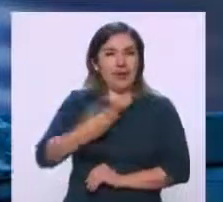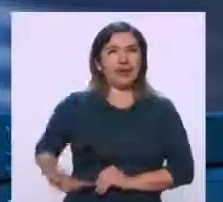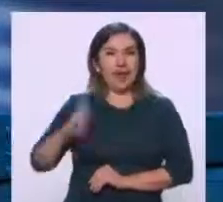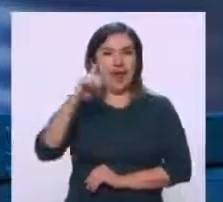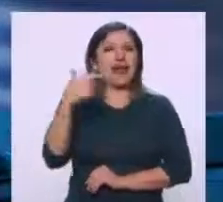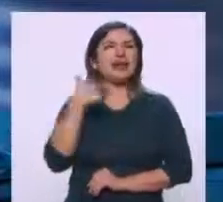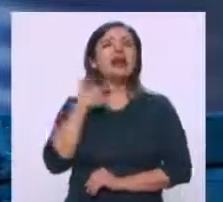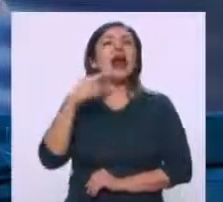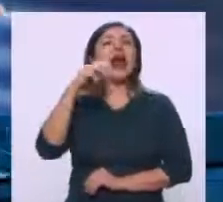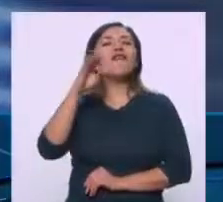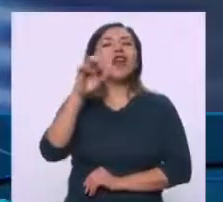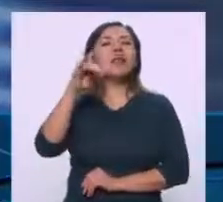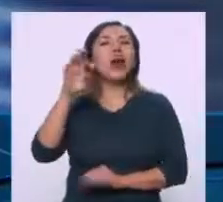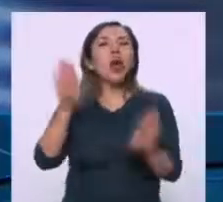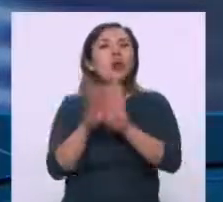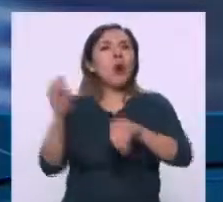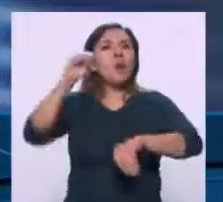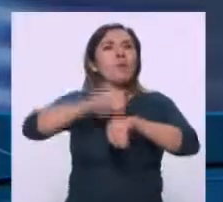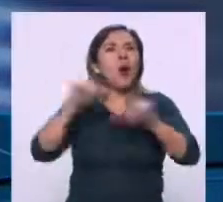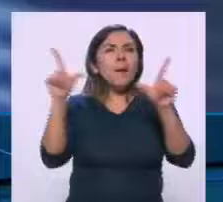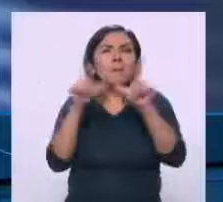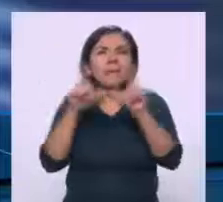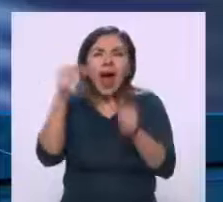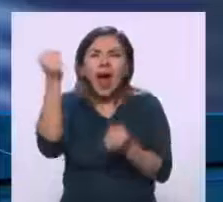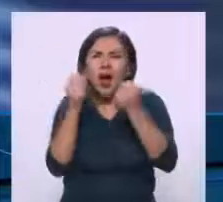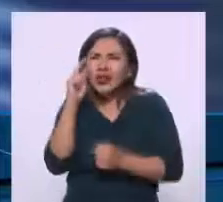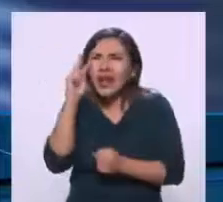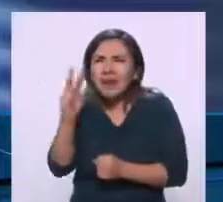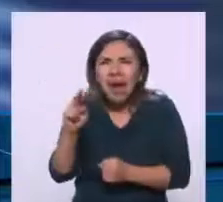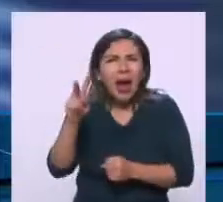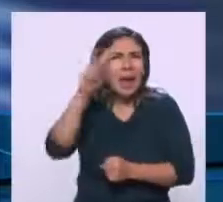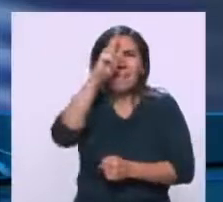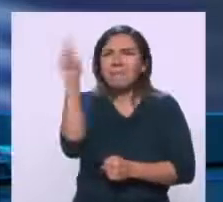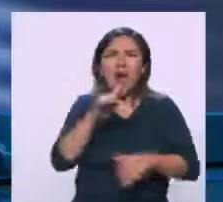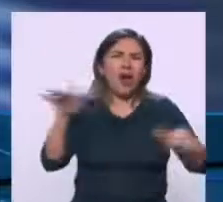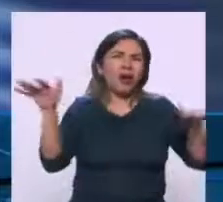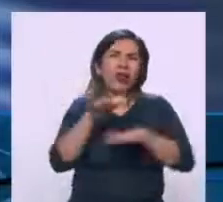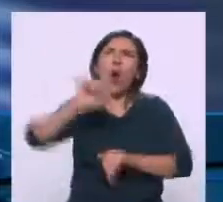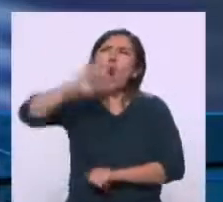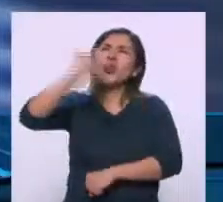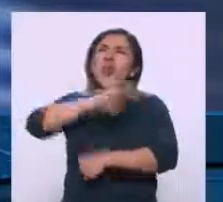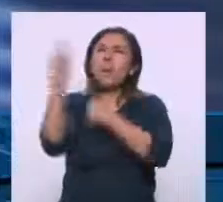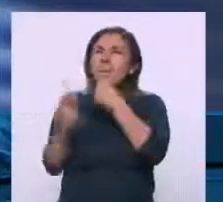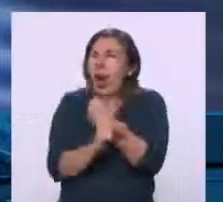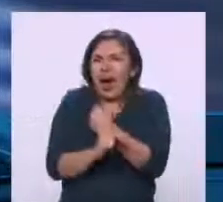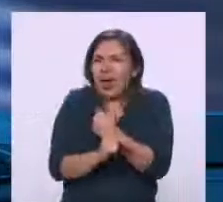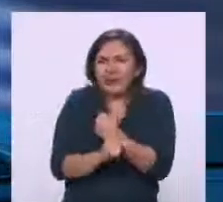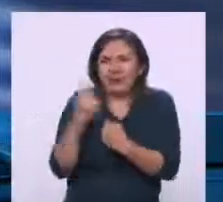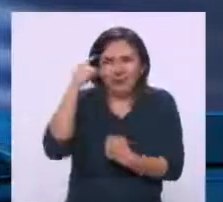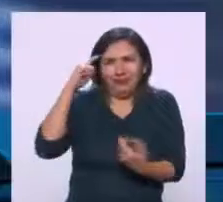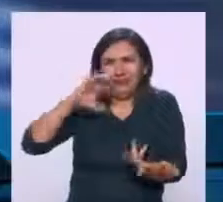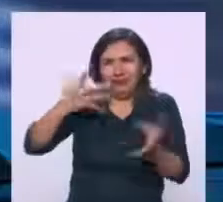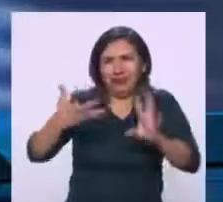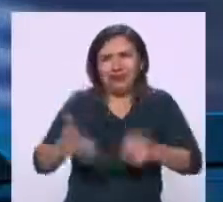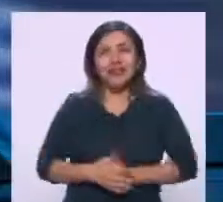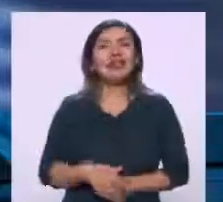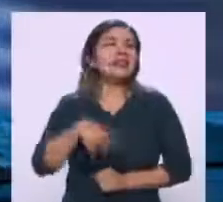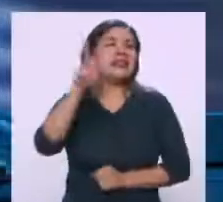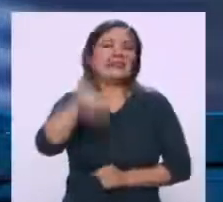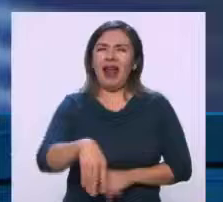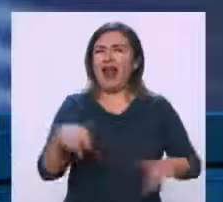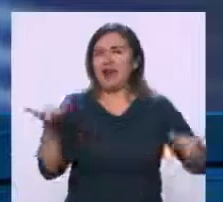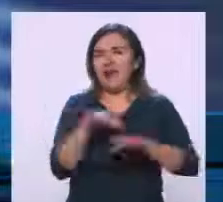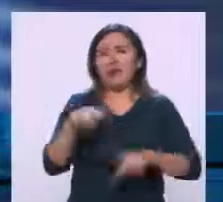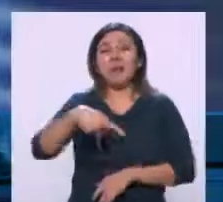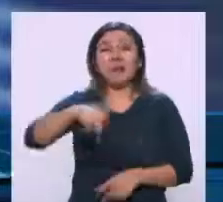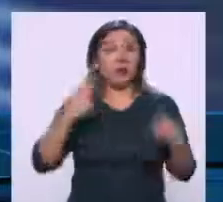sí fue muy burda, O sea, hasta las placas de los vehículos que se podían ver ahí eran no solo de otro país, sino de otro continente. Es bastante burdo,